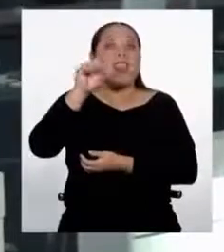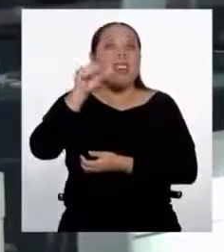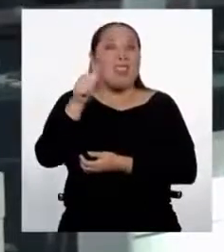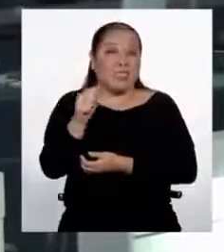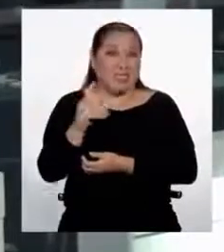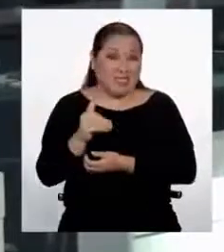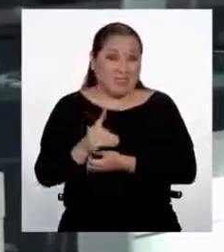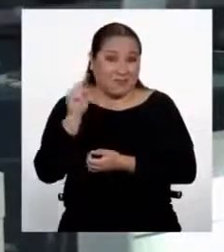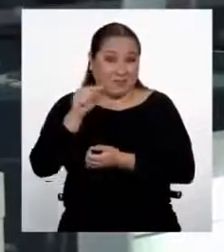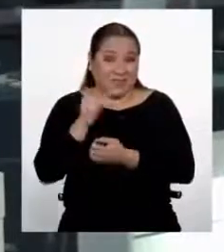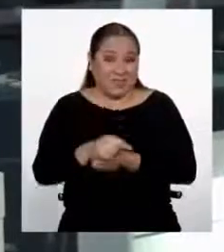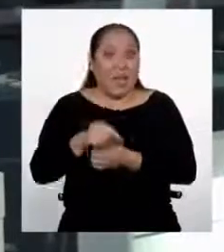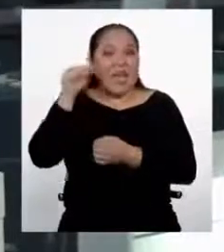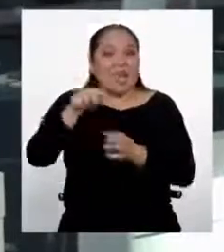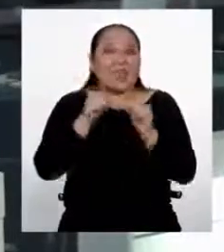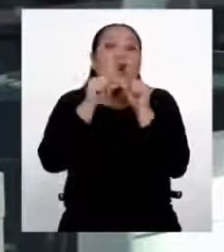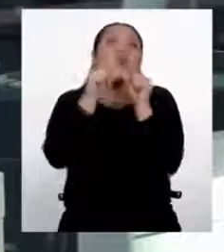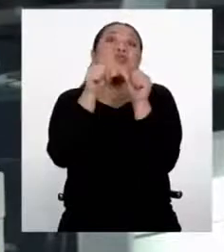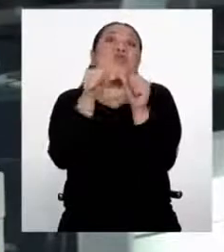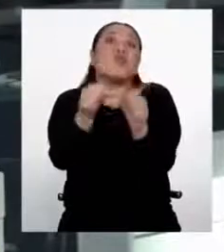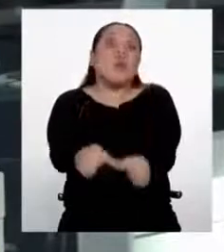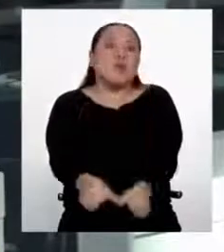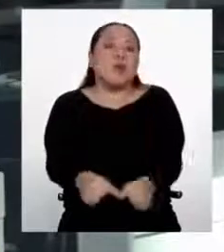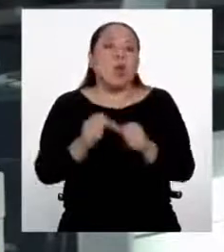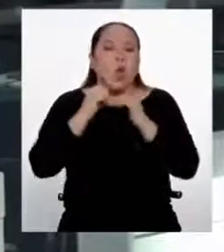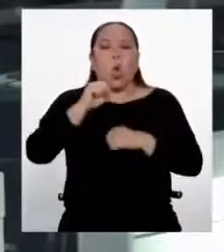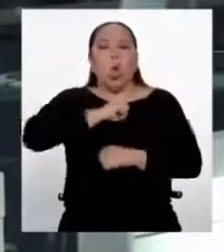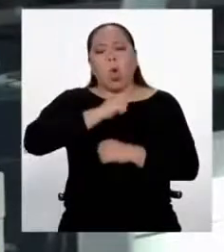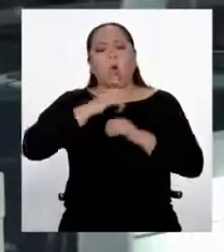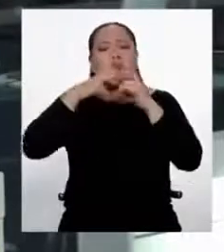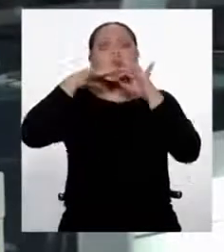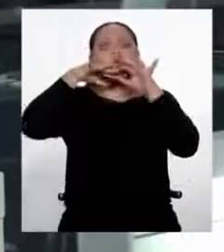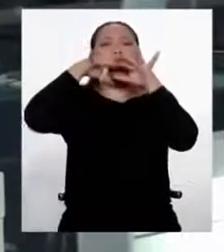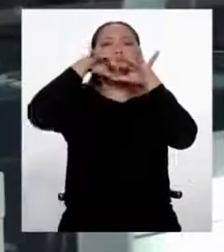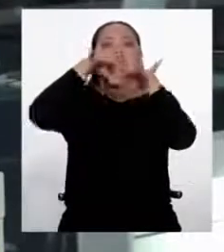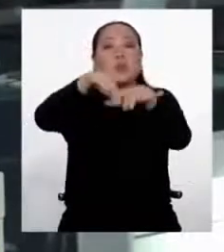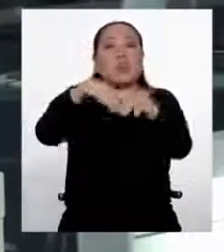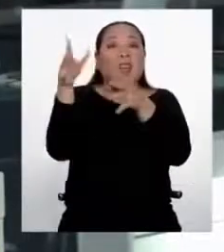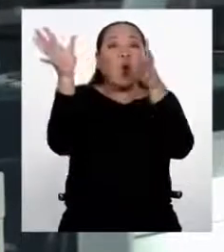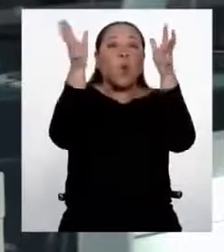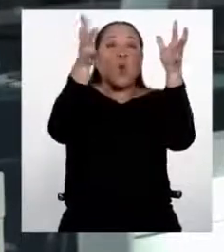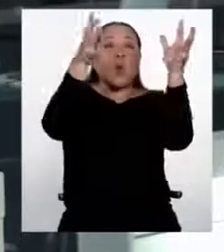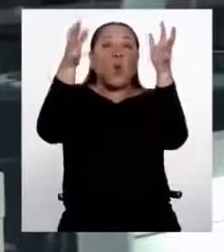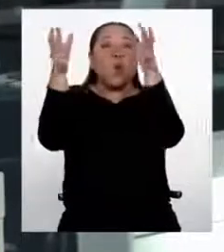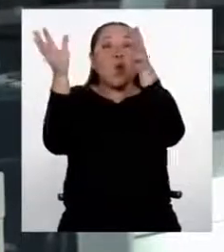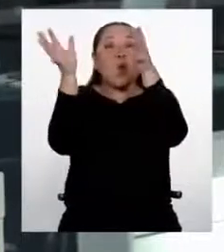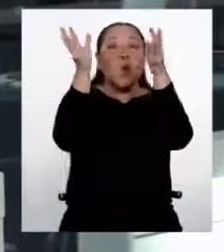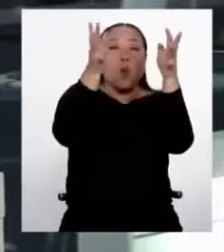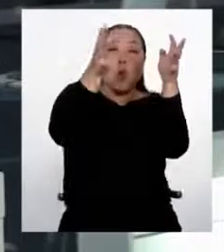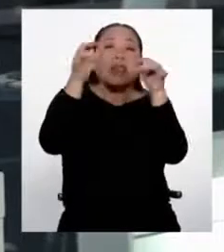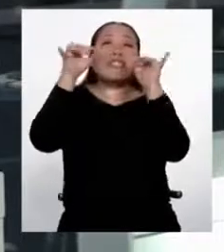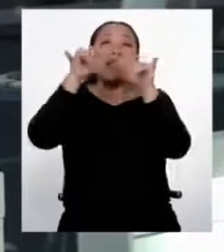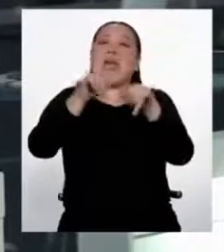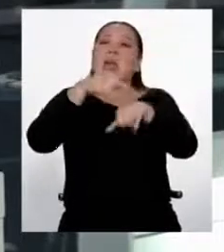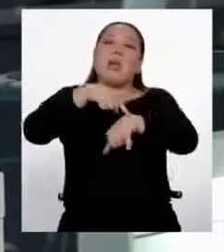virus en todas estas espectoraciones, toda esta producción de aerosoles con mayor tiempo en el